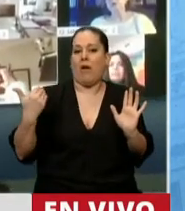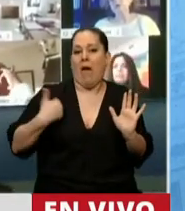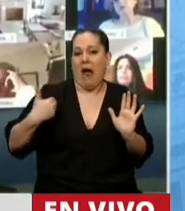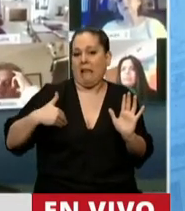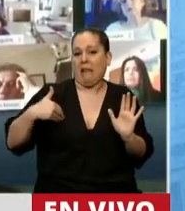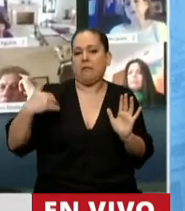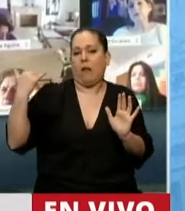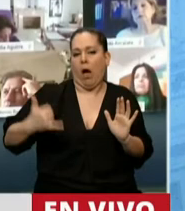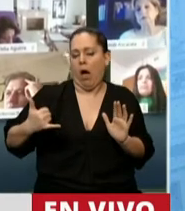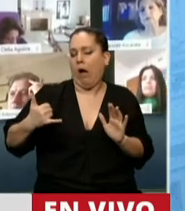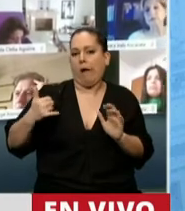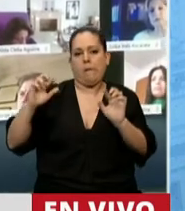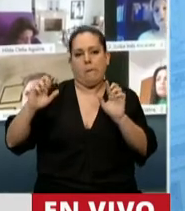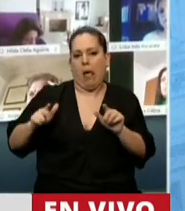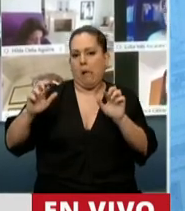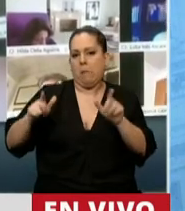tradición de moratorias y blanqueos,